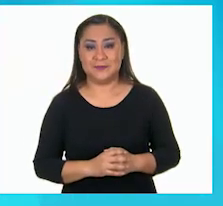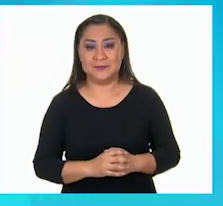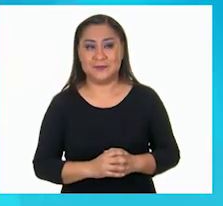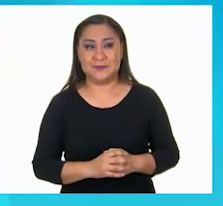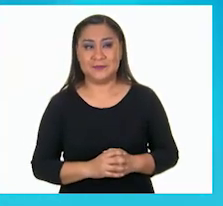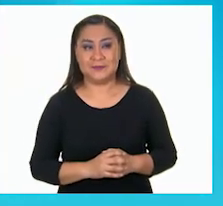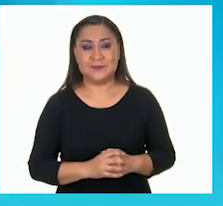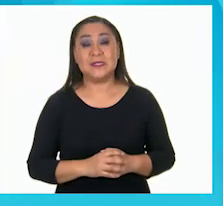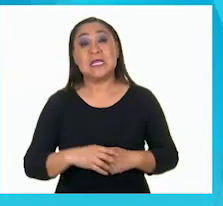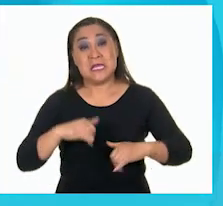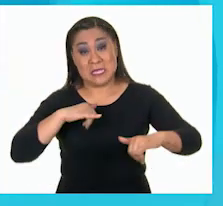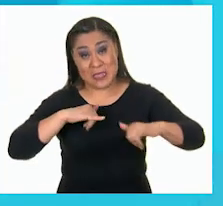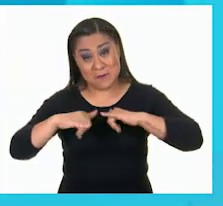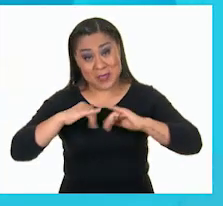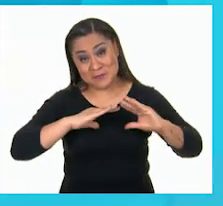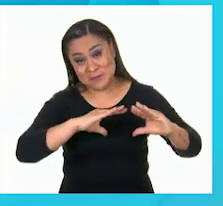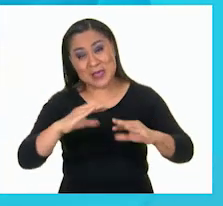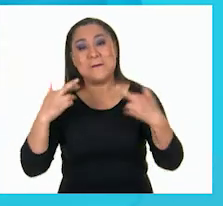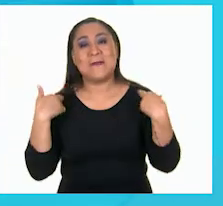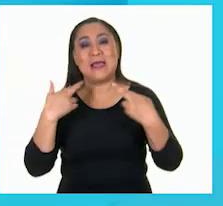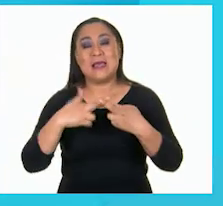Geometría con la maestra Rosalba.